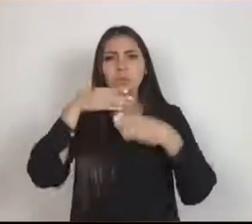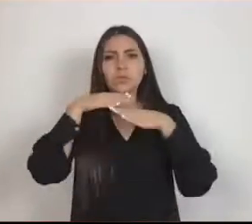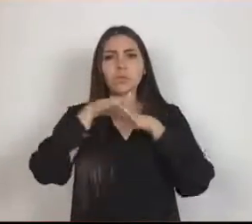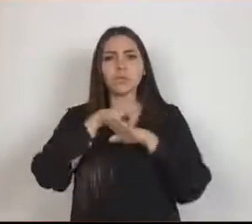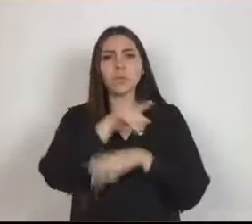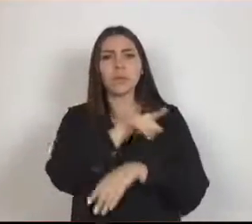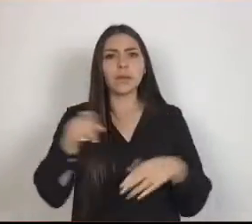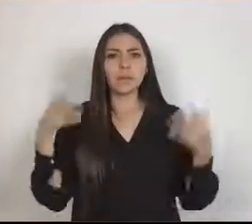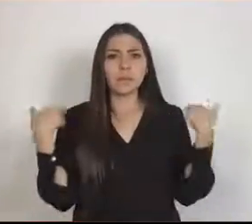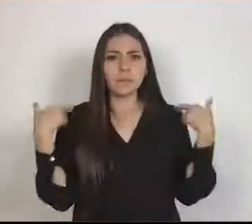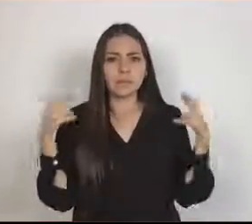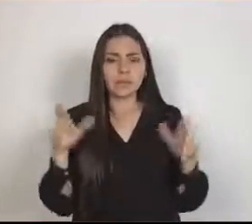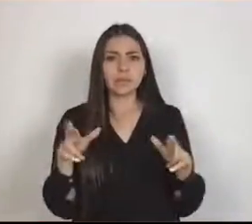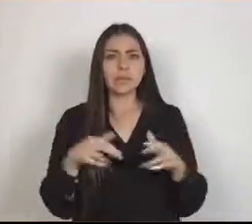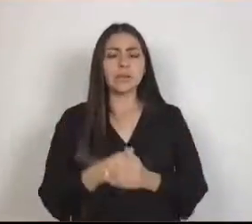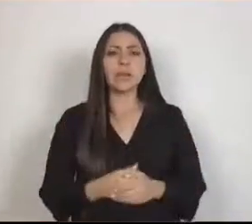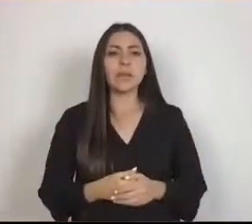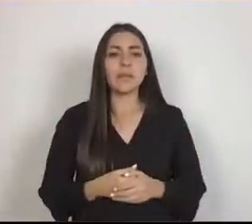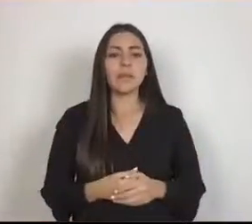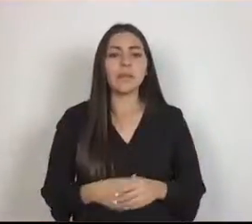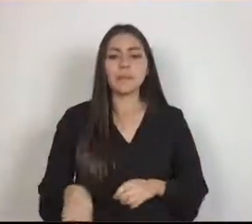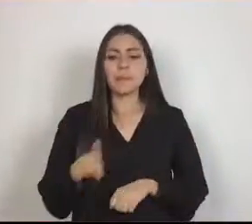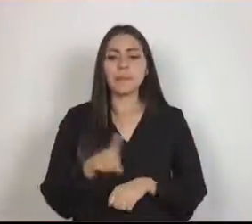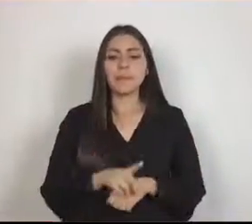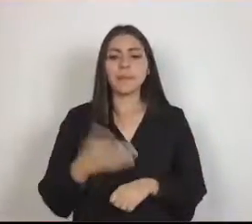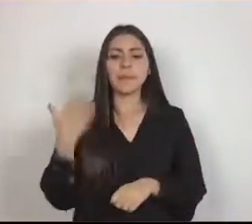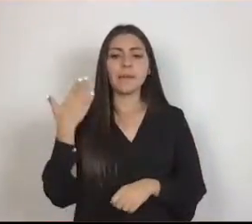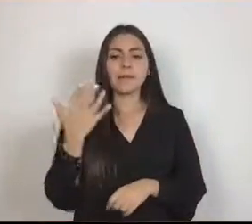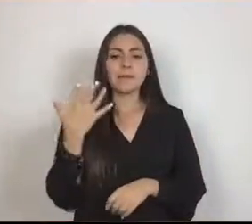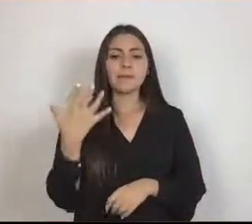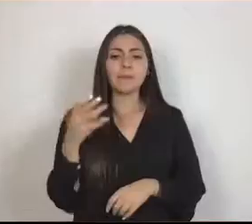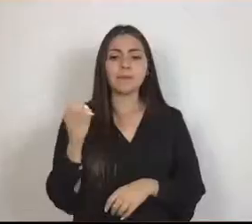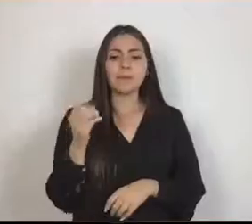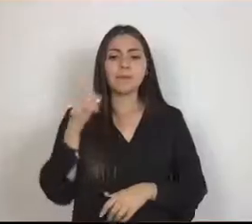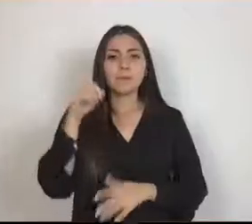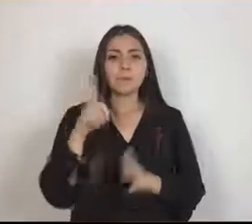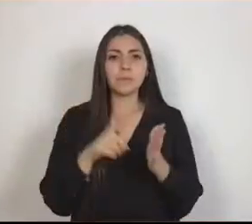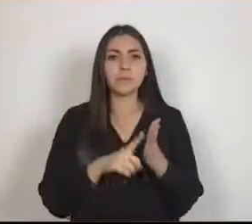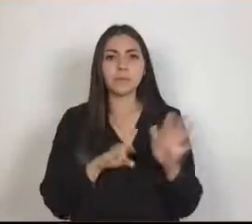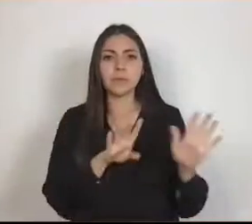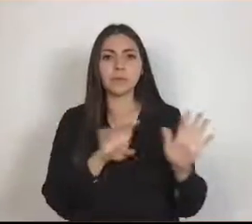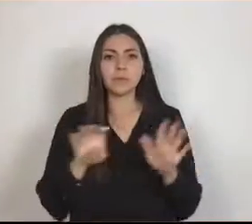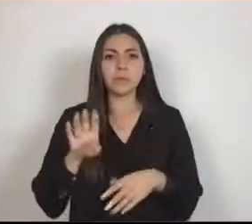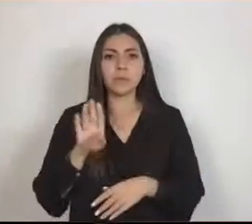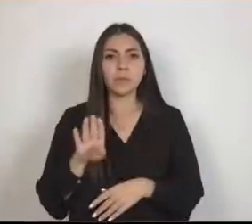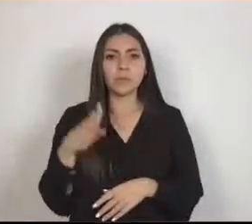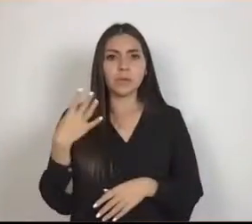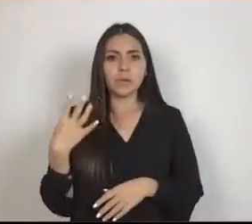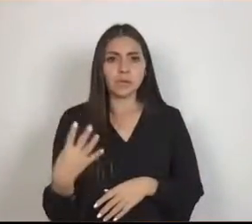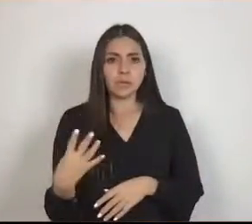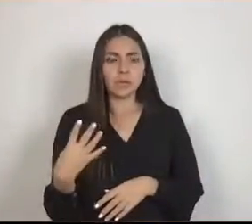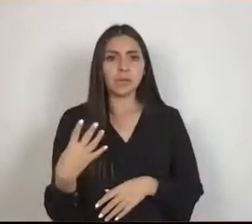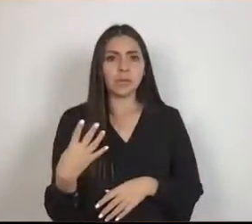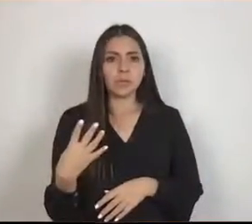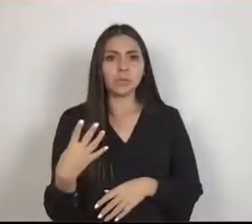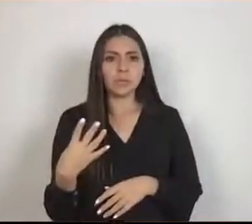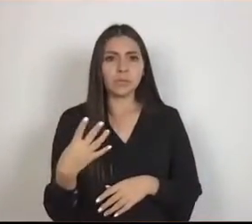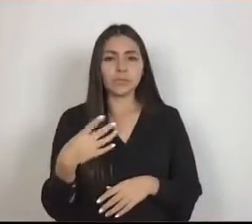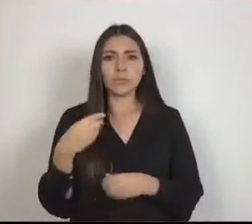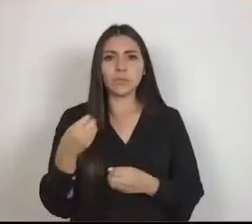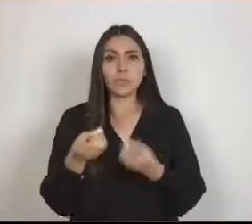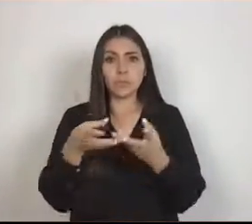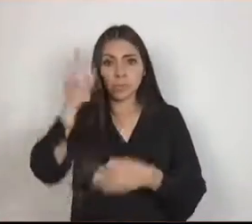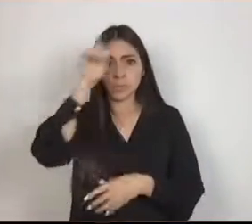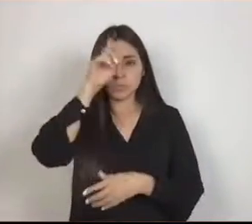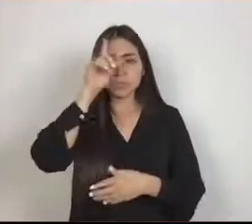El 5 de octubre de 1994 se suscribió la recomendación y desde